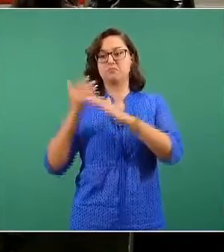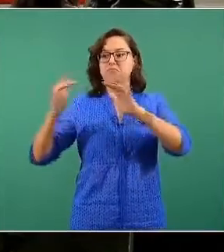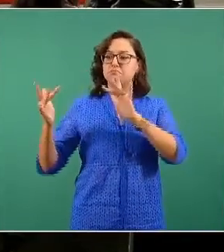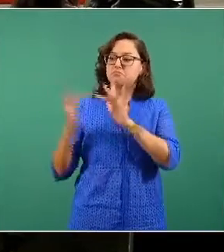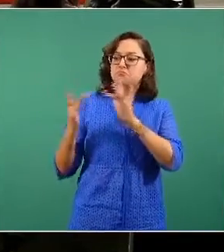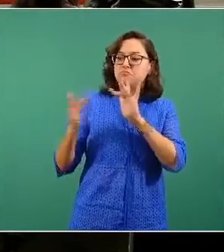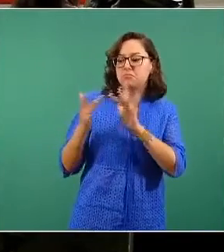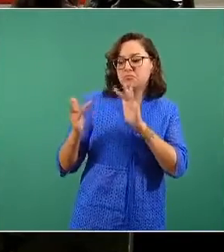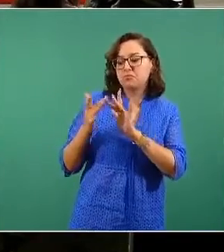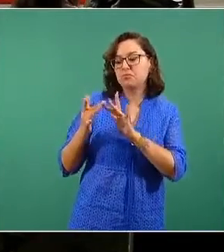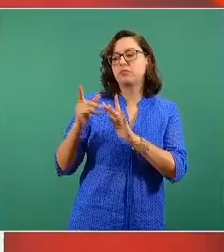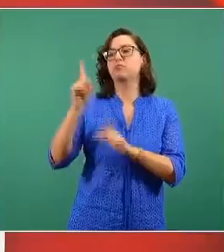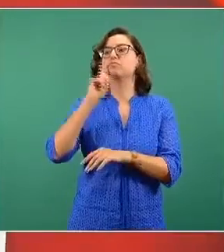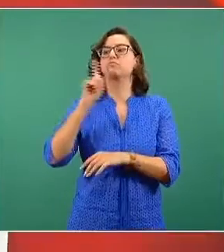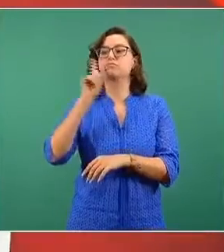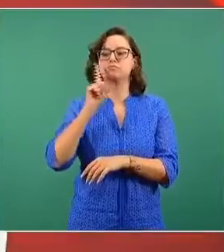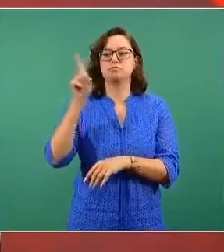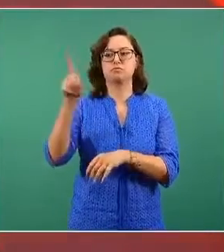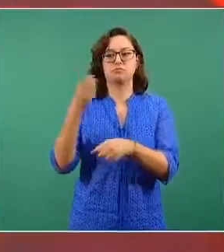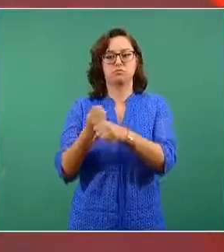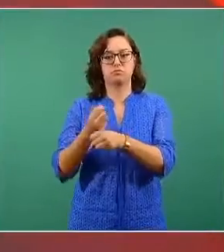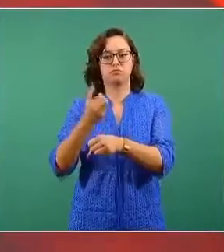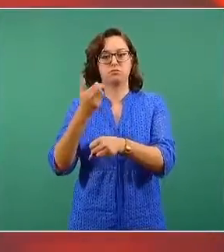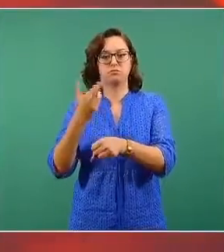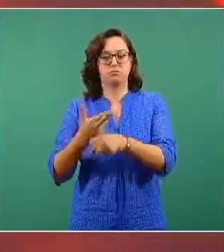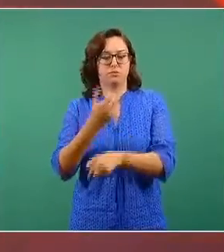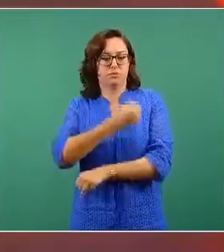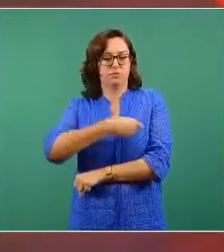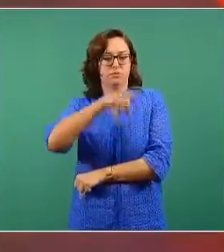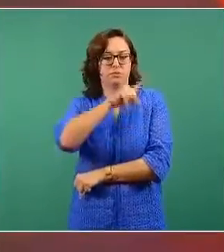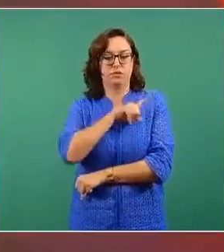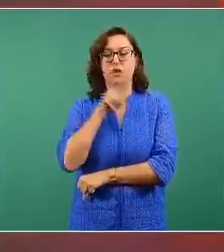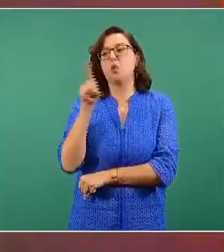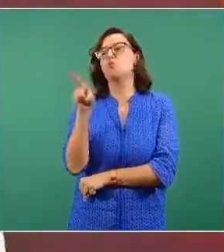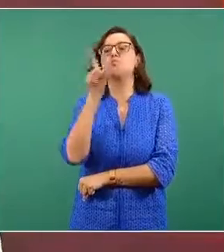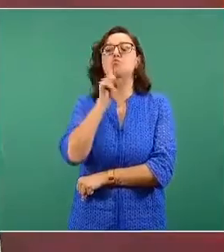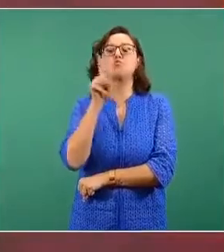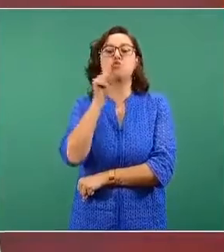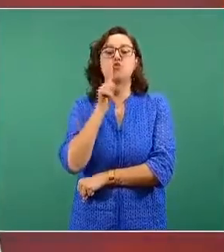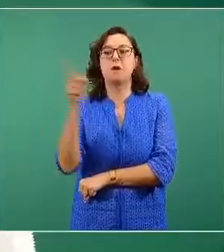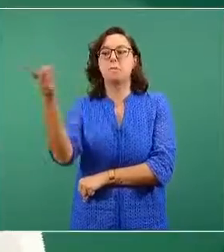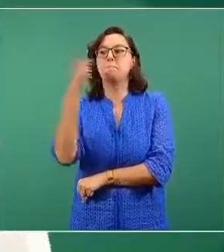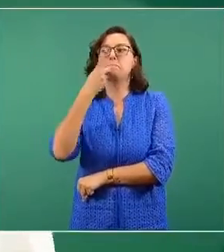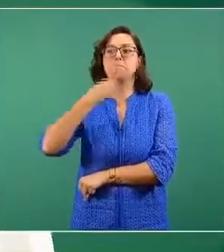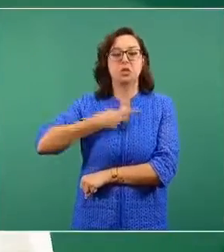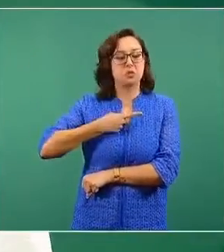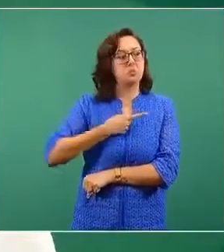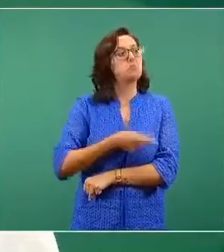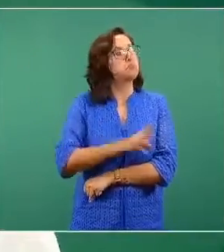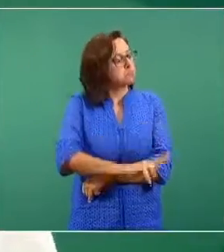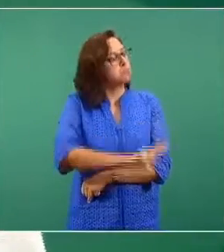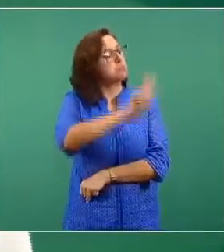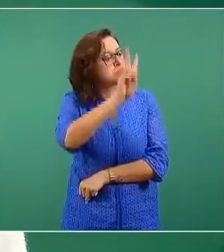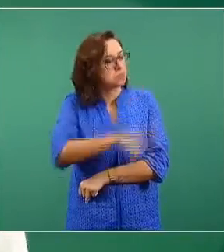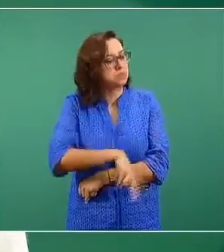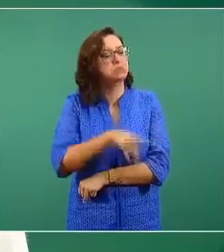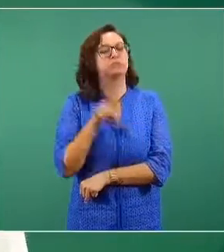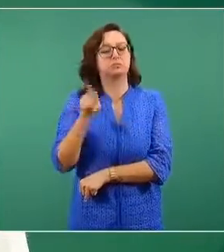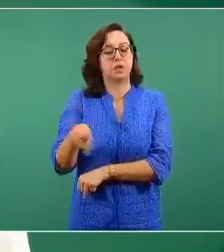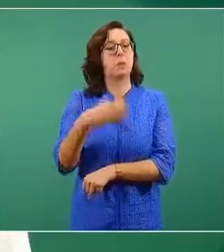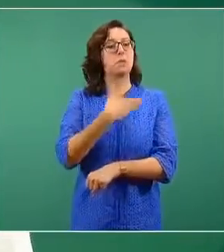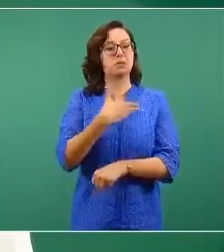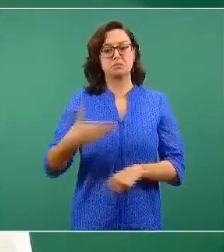nuestra colega Carla Bizzotti, la doctora nos comentaba que efectivamente, como el propio presidente lo ha hecho público,